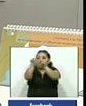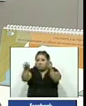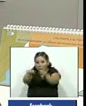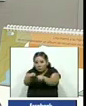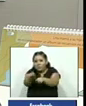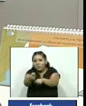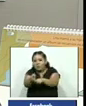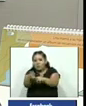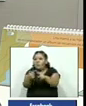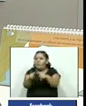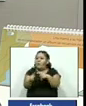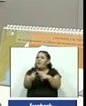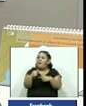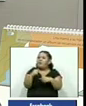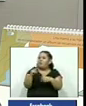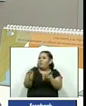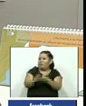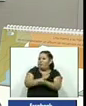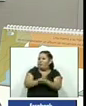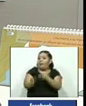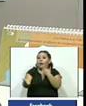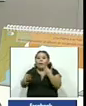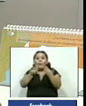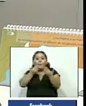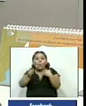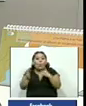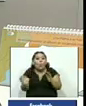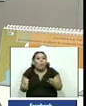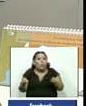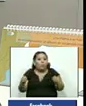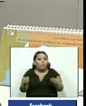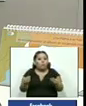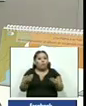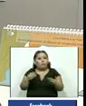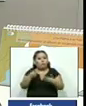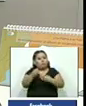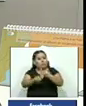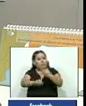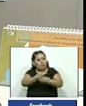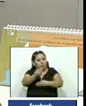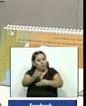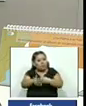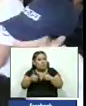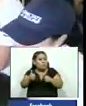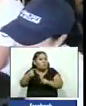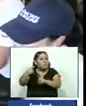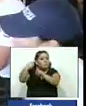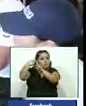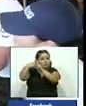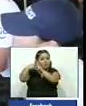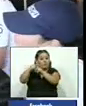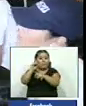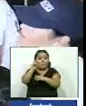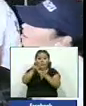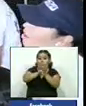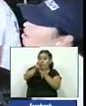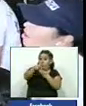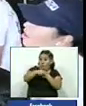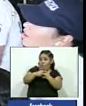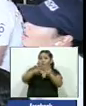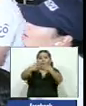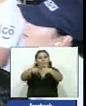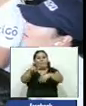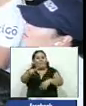pero nadie les está enseñando cómo usar las nuevas tecnologías con un uso positivo con el programa la empresa de